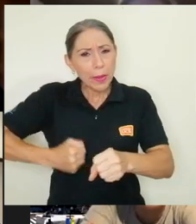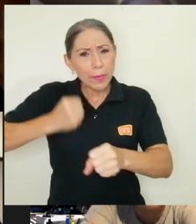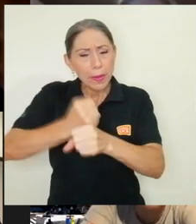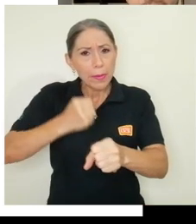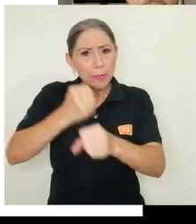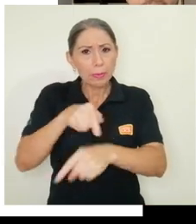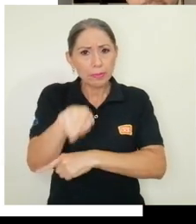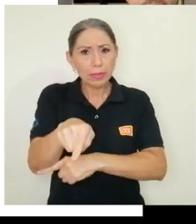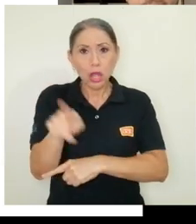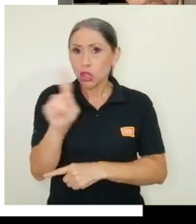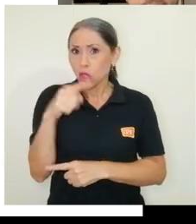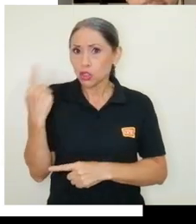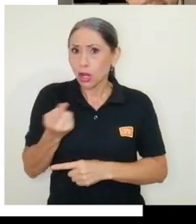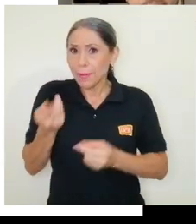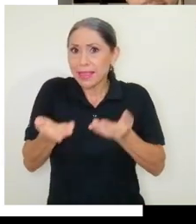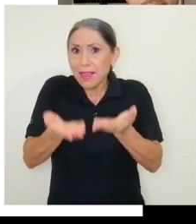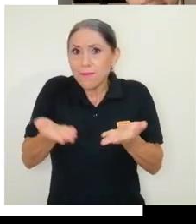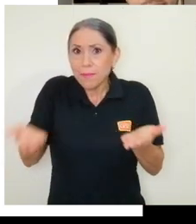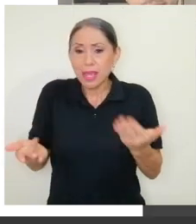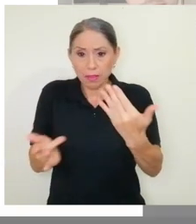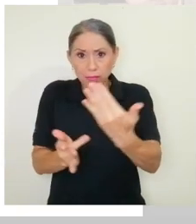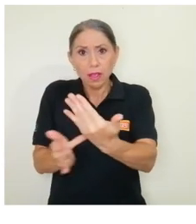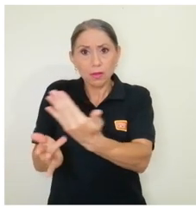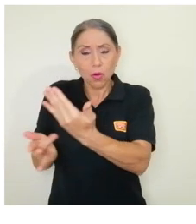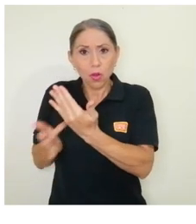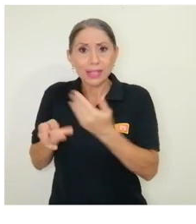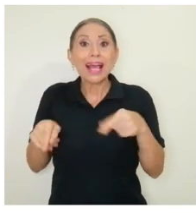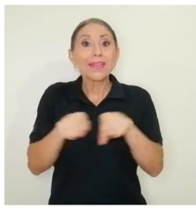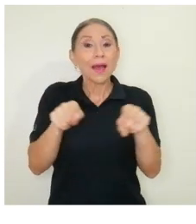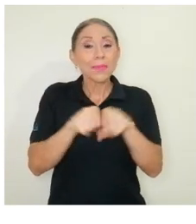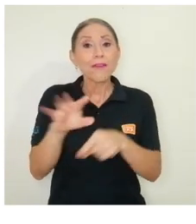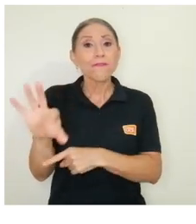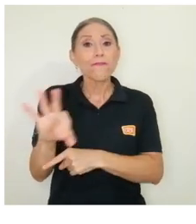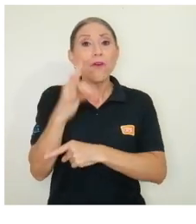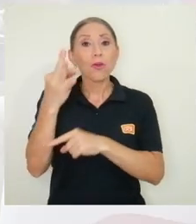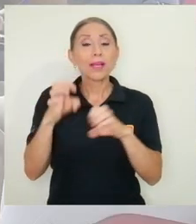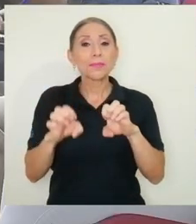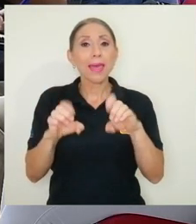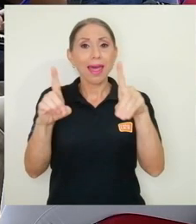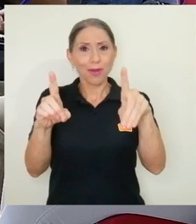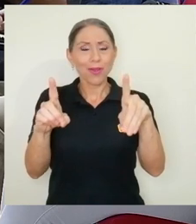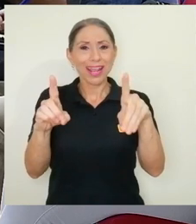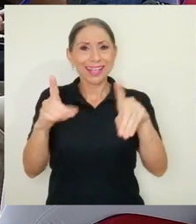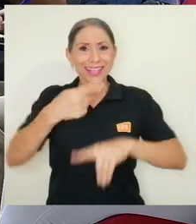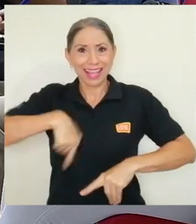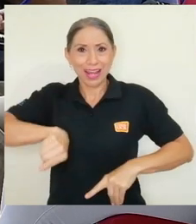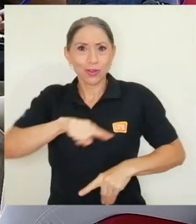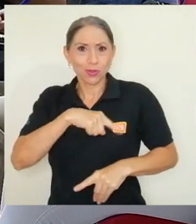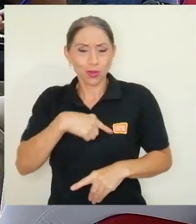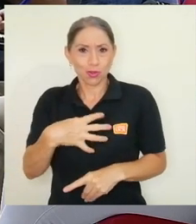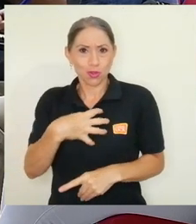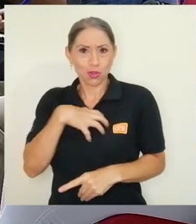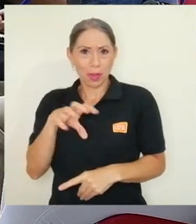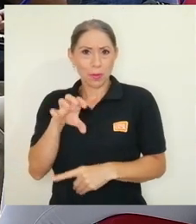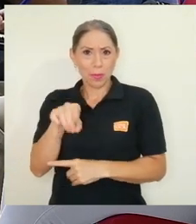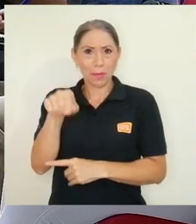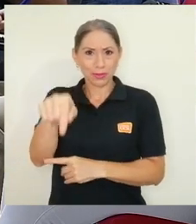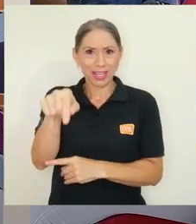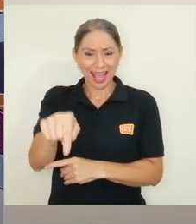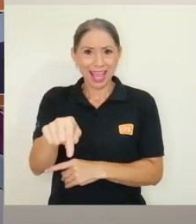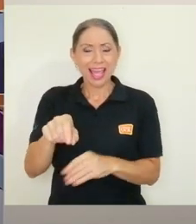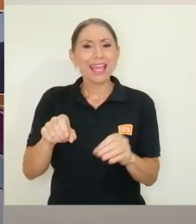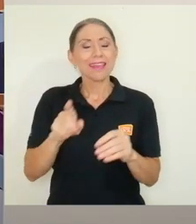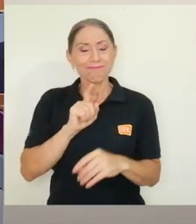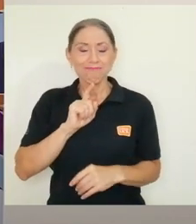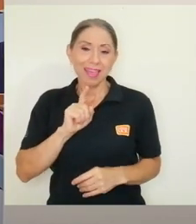ese sentido, no solo las herramientas tecnológicas sino también las formas pedagógicas con las cuales nos apropiamos de ellas y